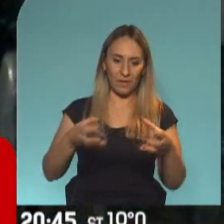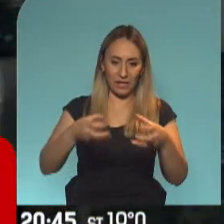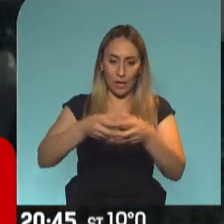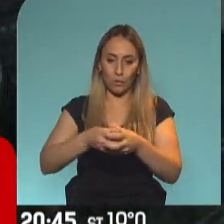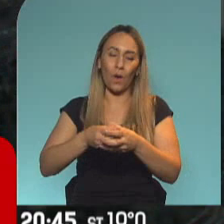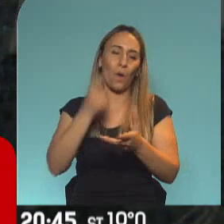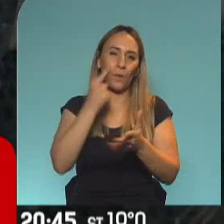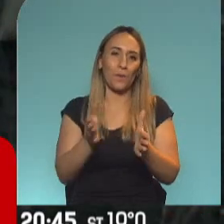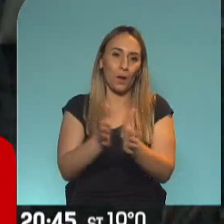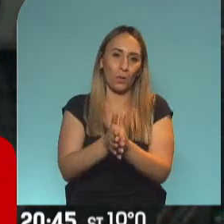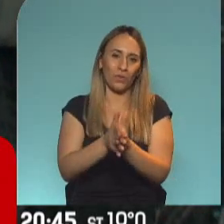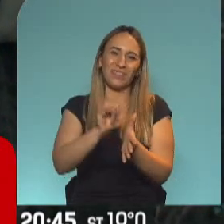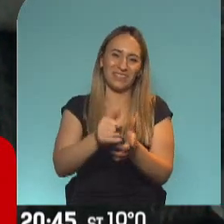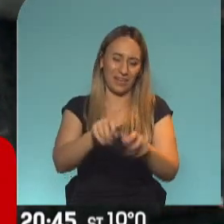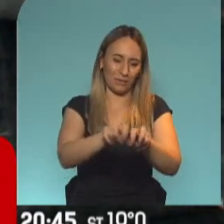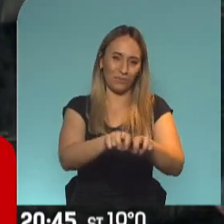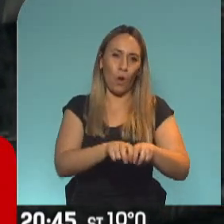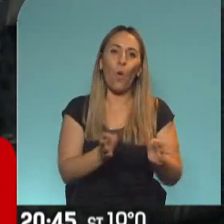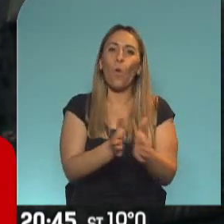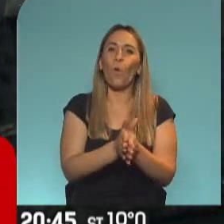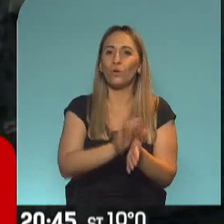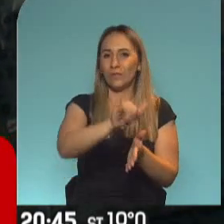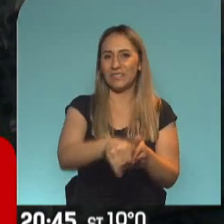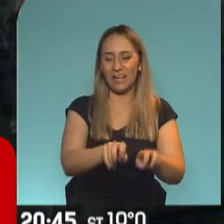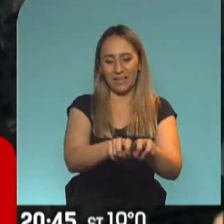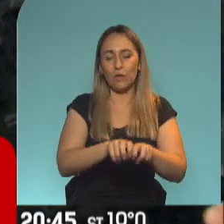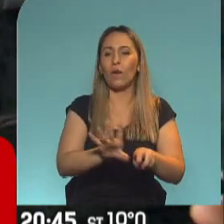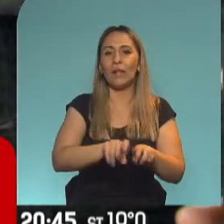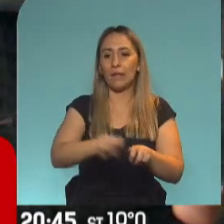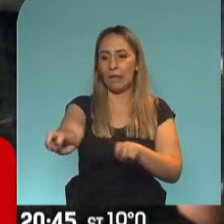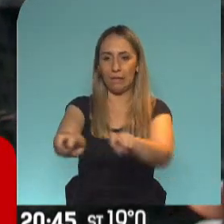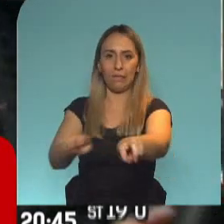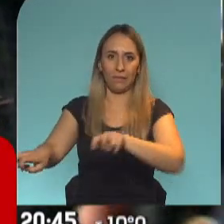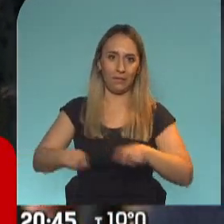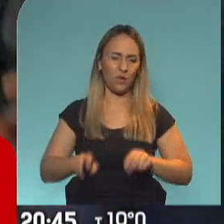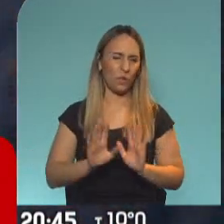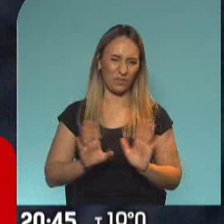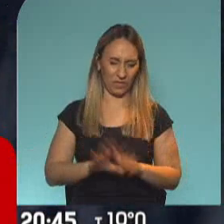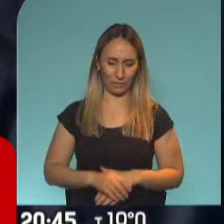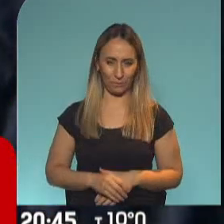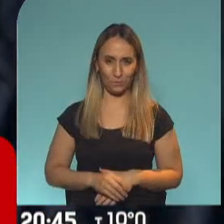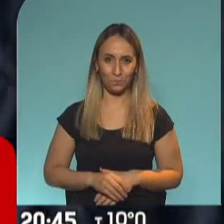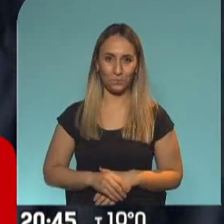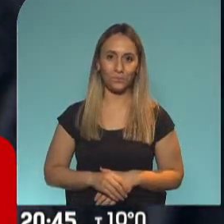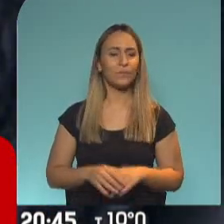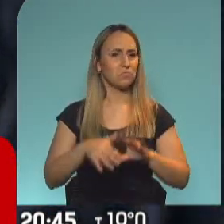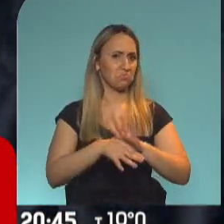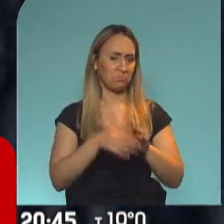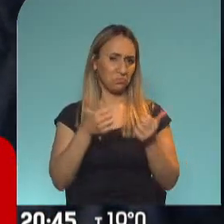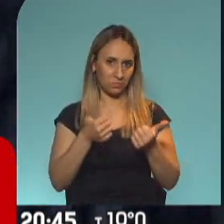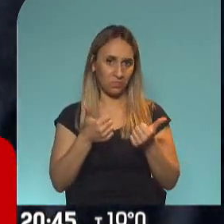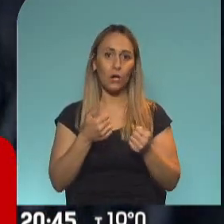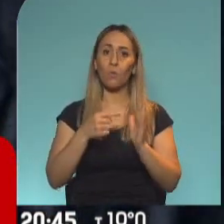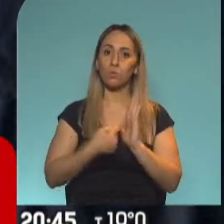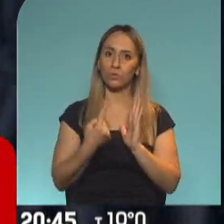convivientes, ellos sí pueden viajar sentados juntos, no hay necesidad de separarlos. Perfecto. Hay un tema que es clave, el tema